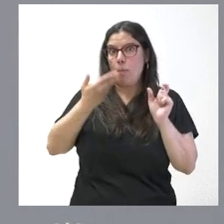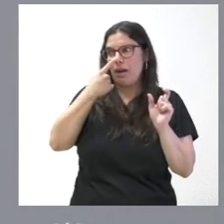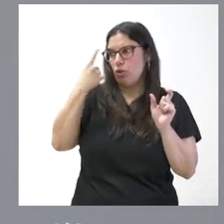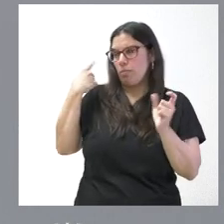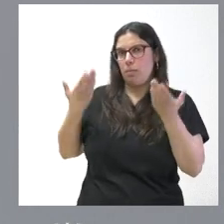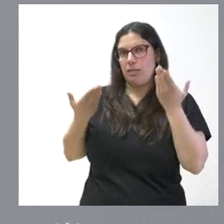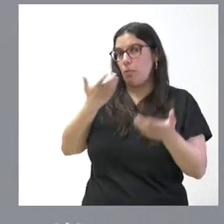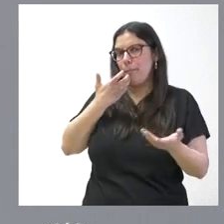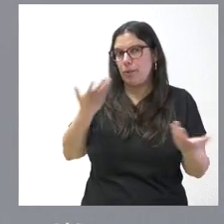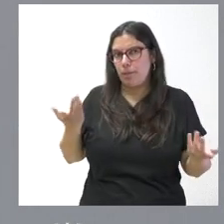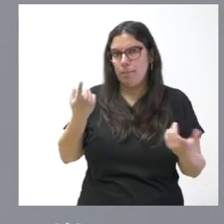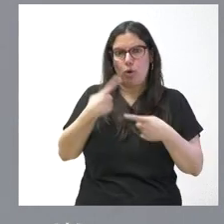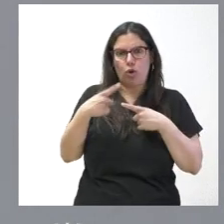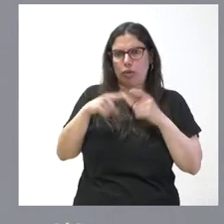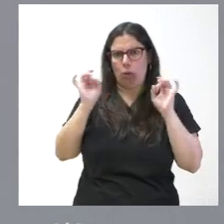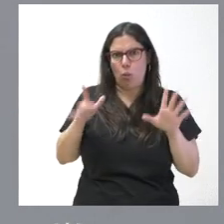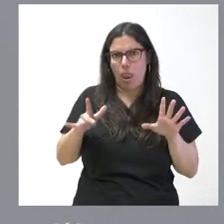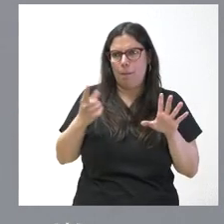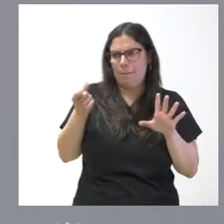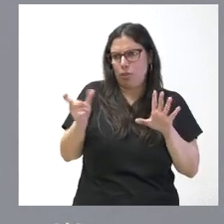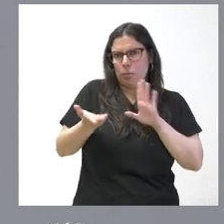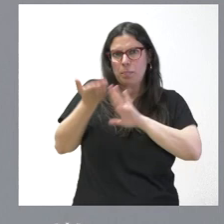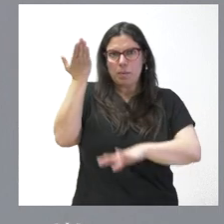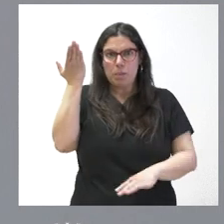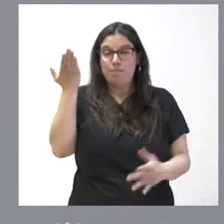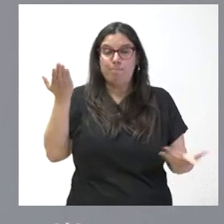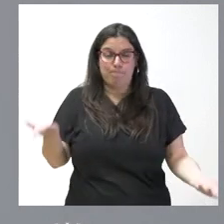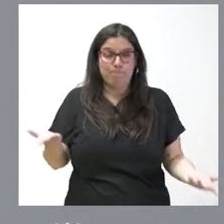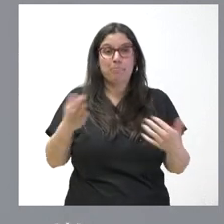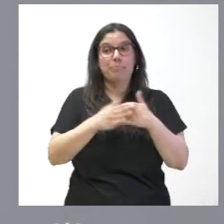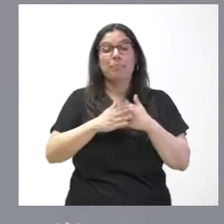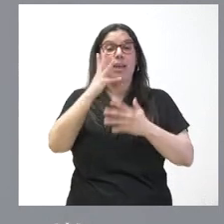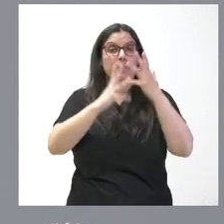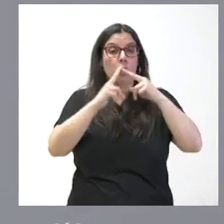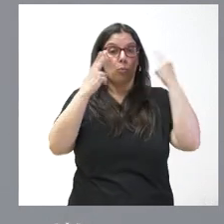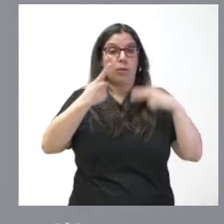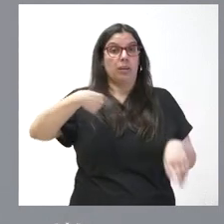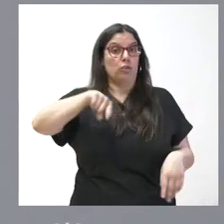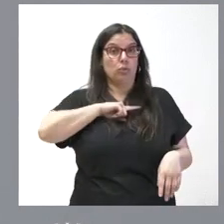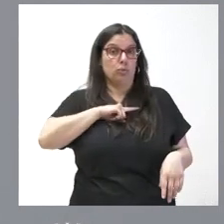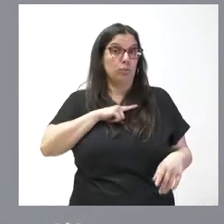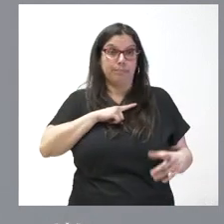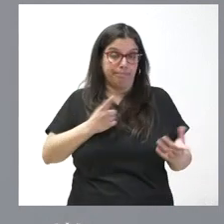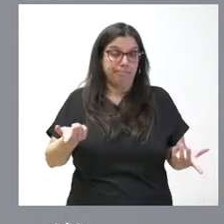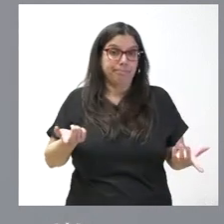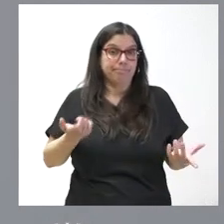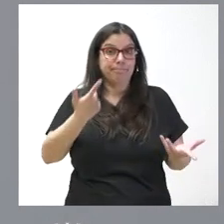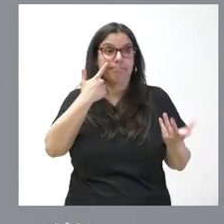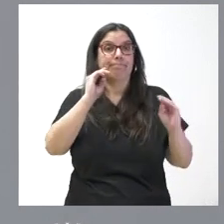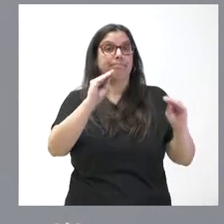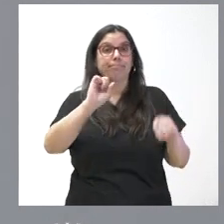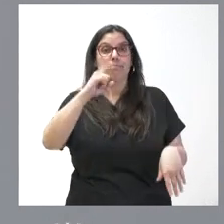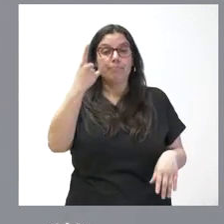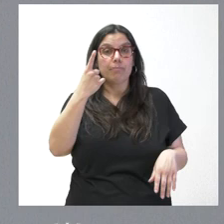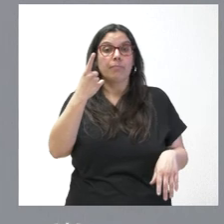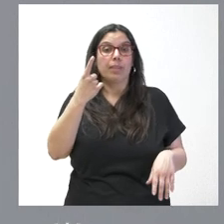servicios y productos hace tan solo un año y dentro de las administraciones públicas esto es más llamativo para las